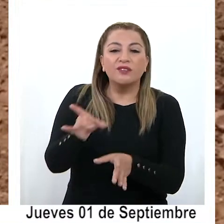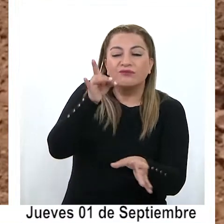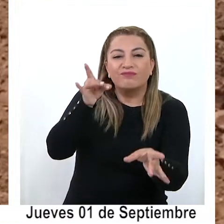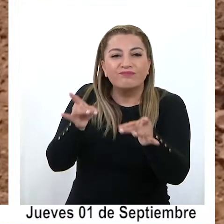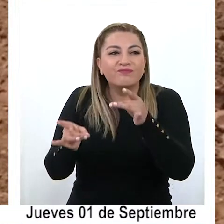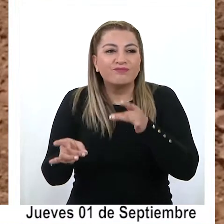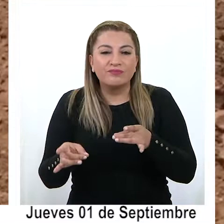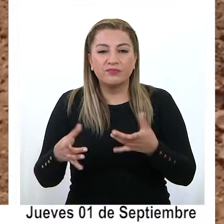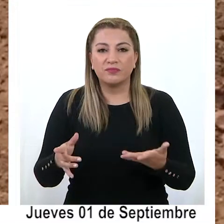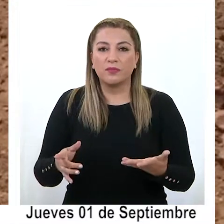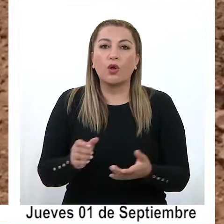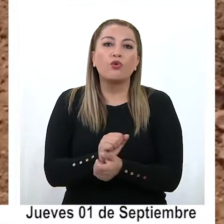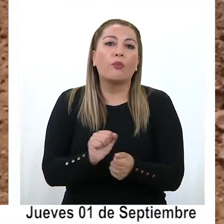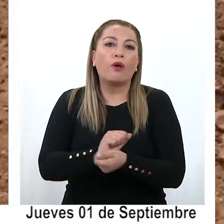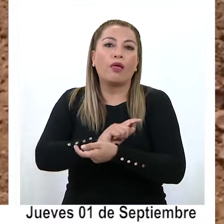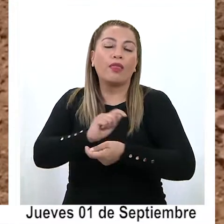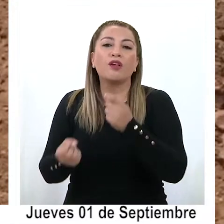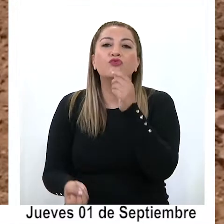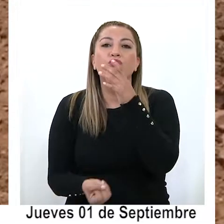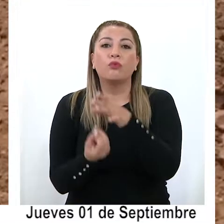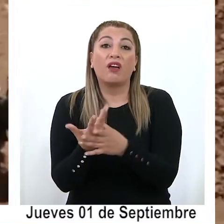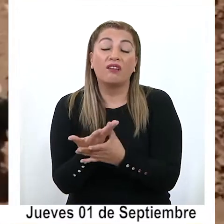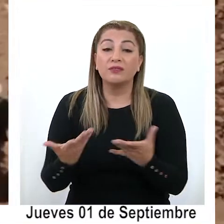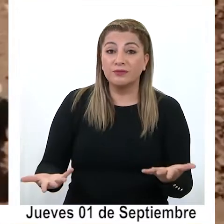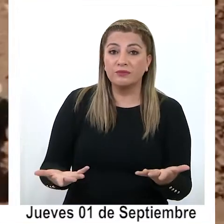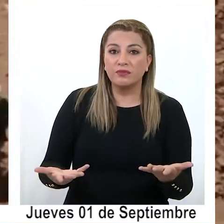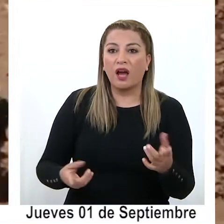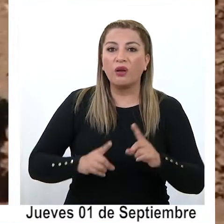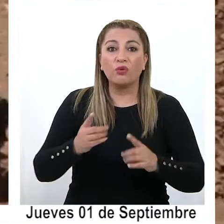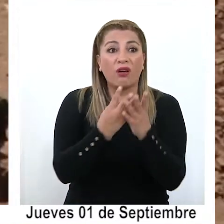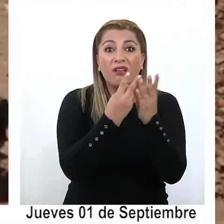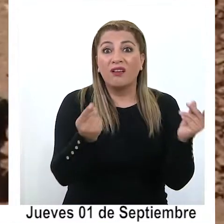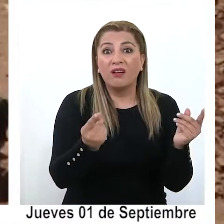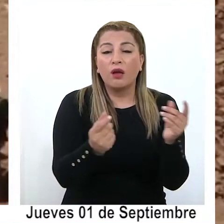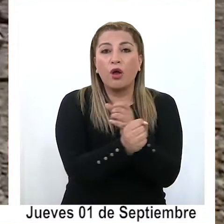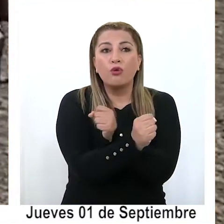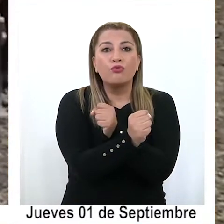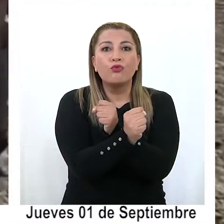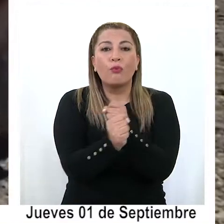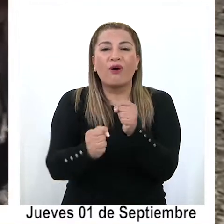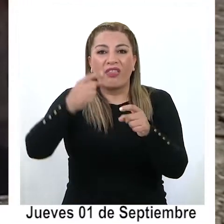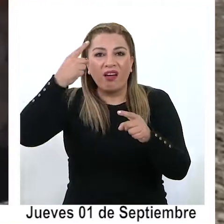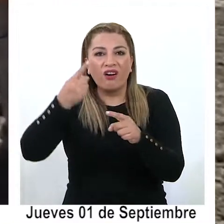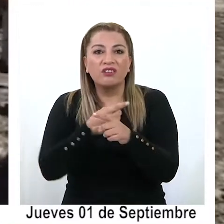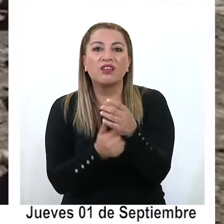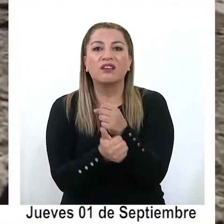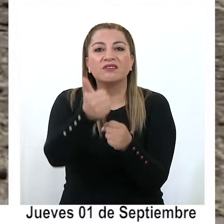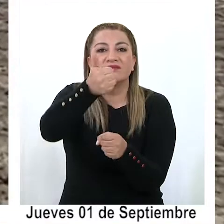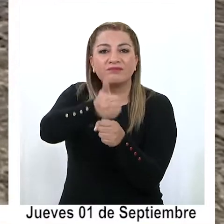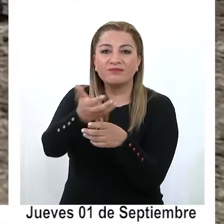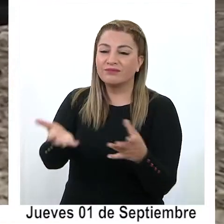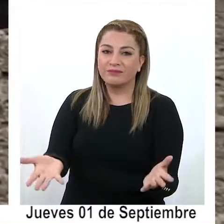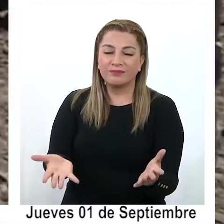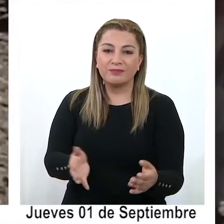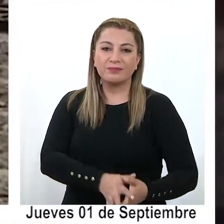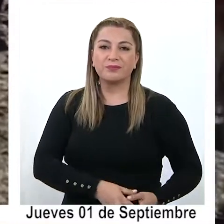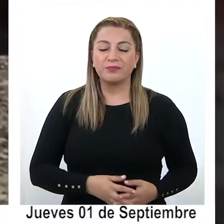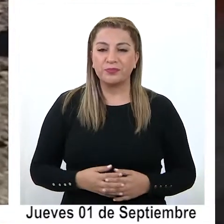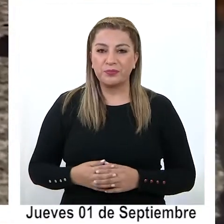son recursos no renovables y lo que se destruye no tiene posibilidad de retorno.